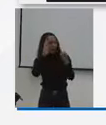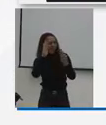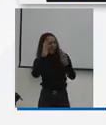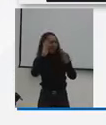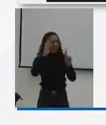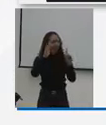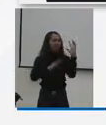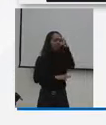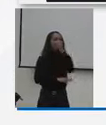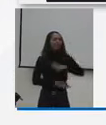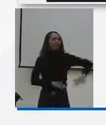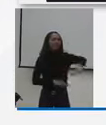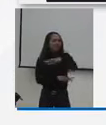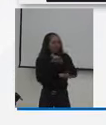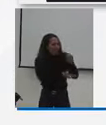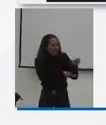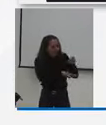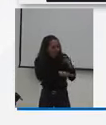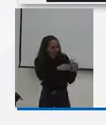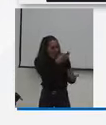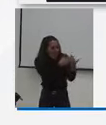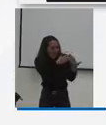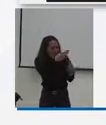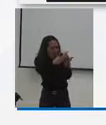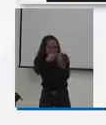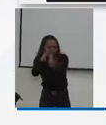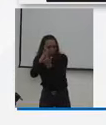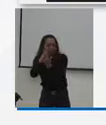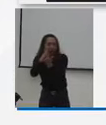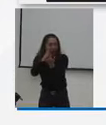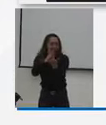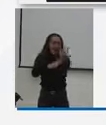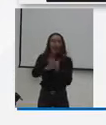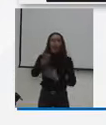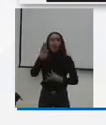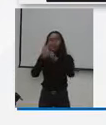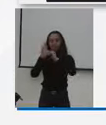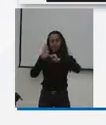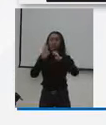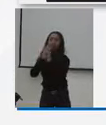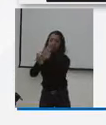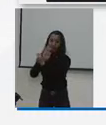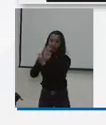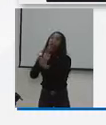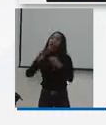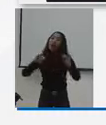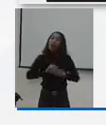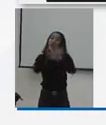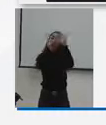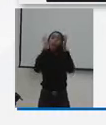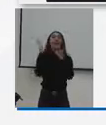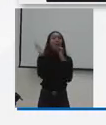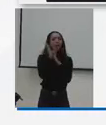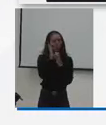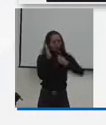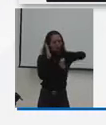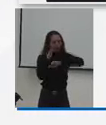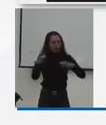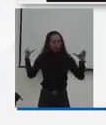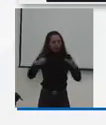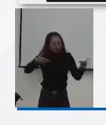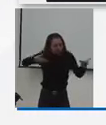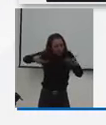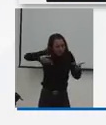deporte colombiano. Pero es muy importante que los que vamos a participar en estos ejercicios tengamos presentes que la